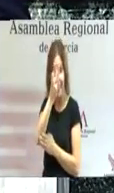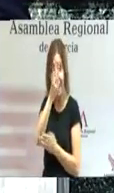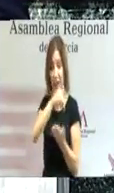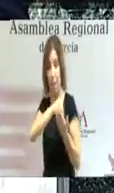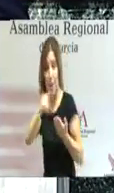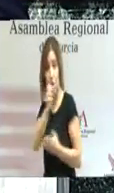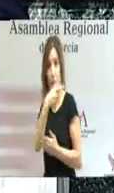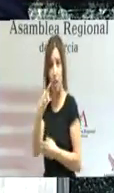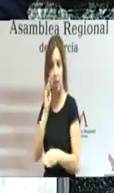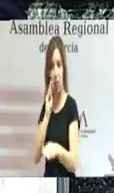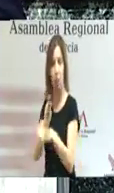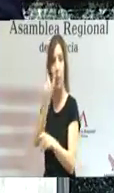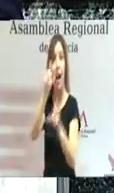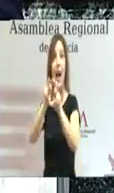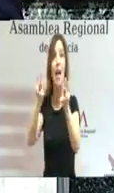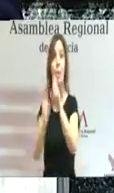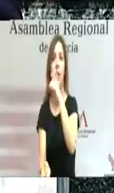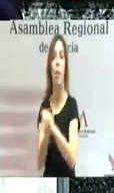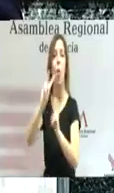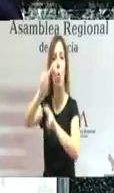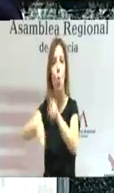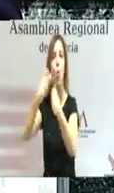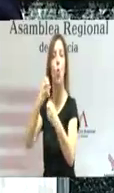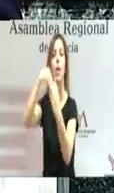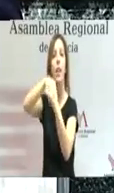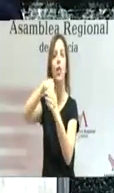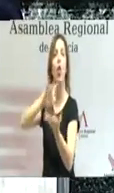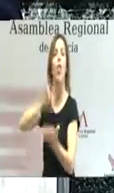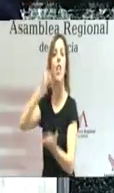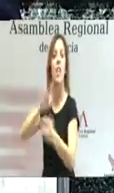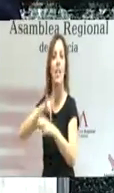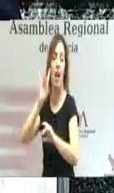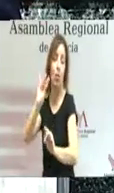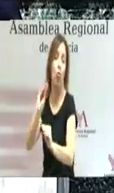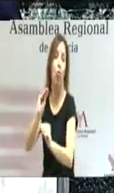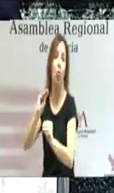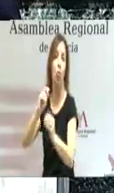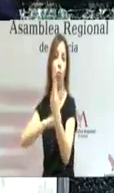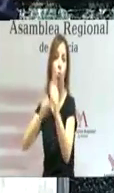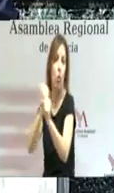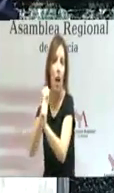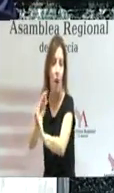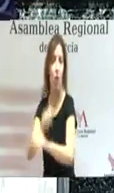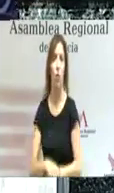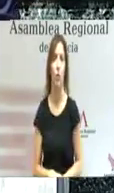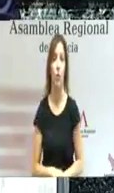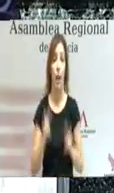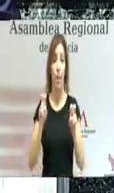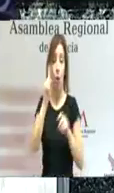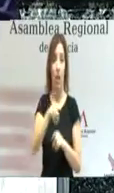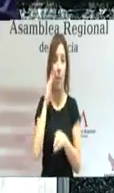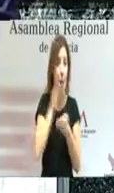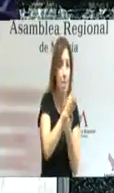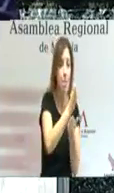deseen innovar mediante la transformación digital de su proceso. También estamos siendo pioneros en encontrar nuevas vías